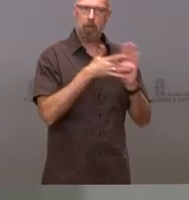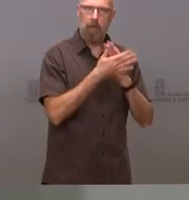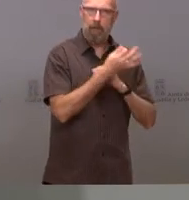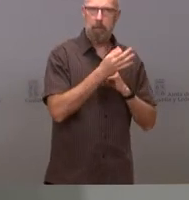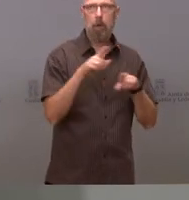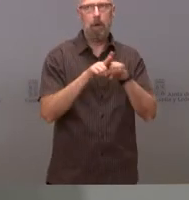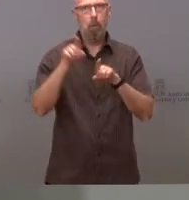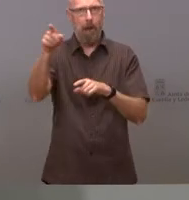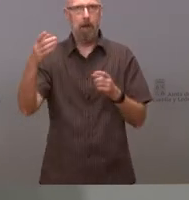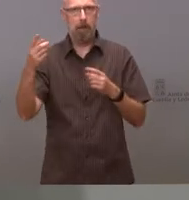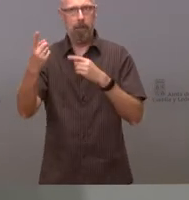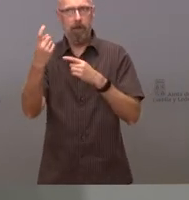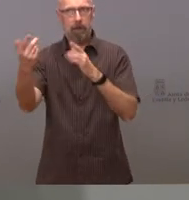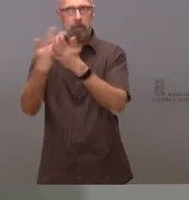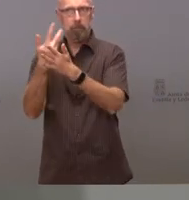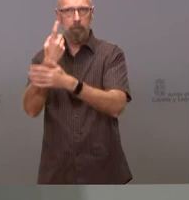que es importante